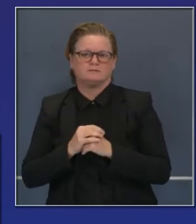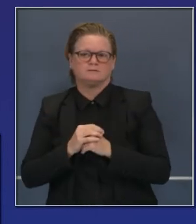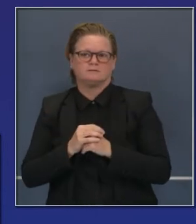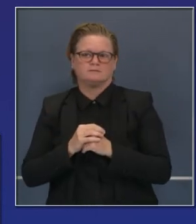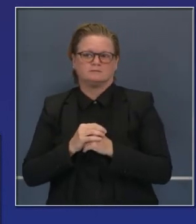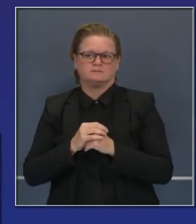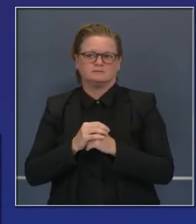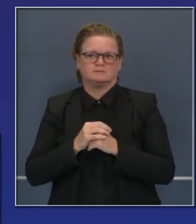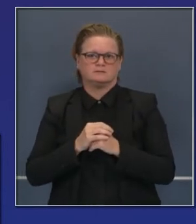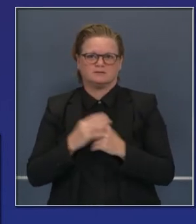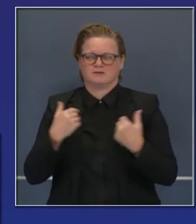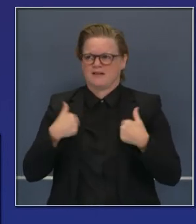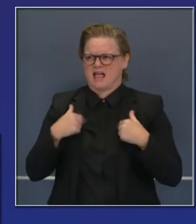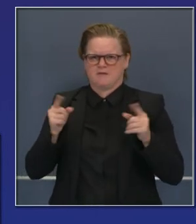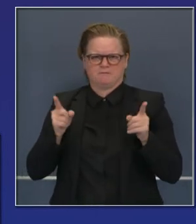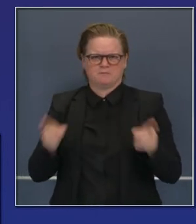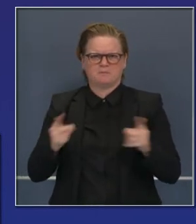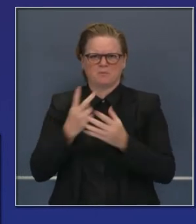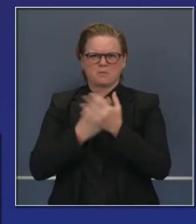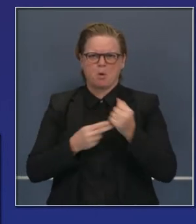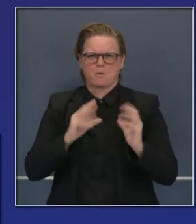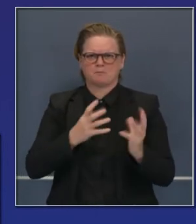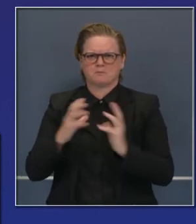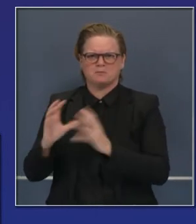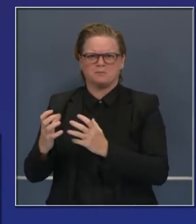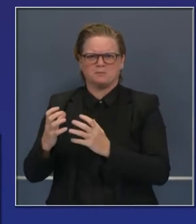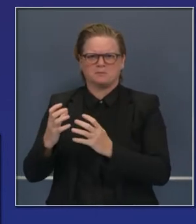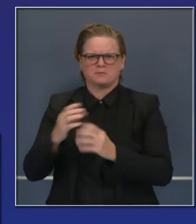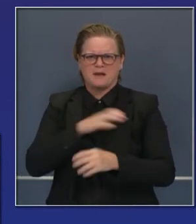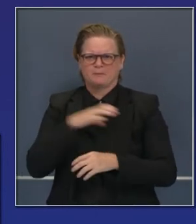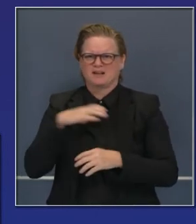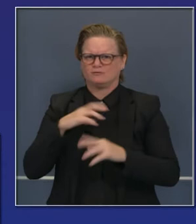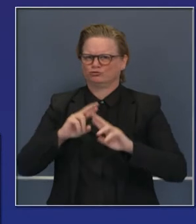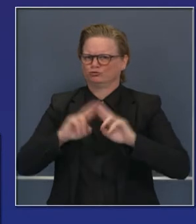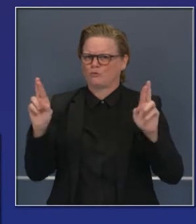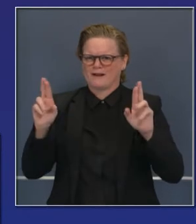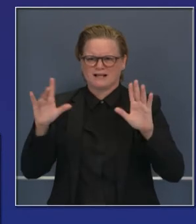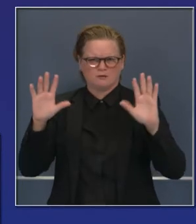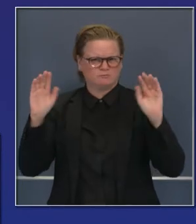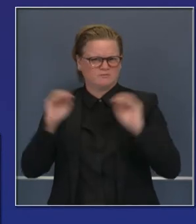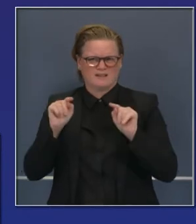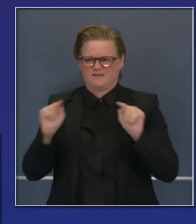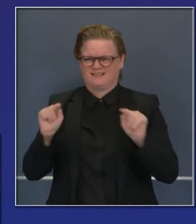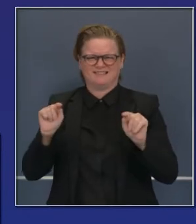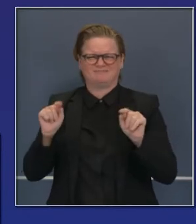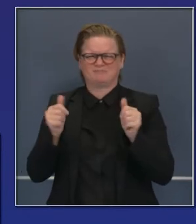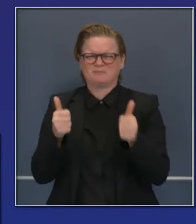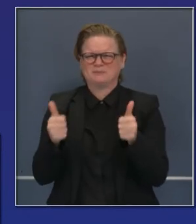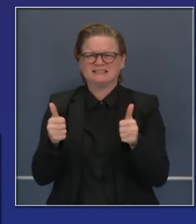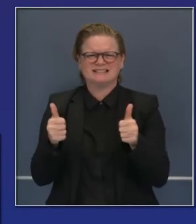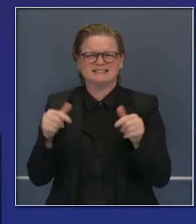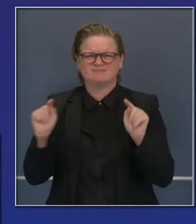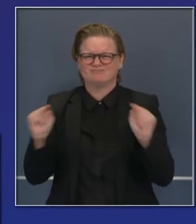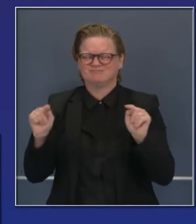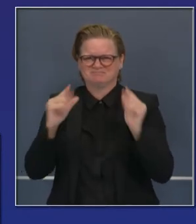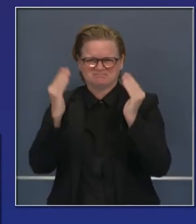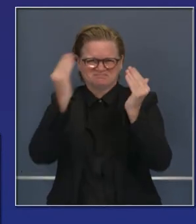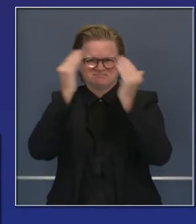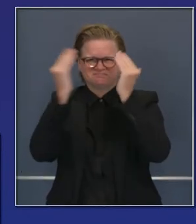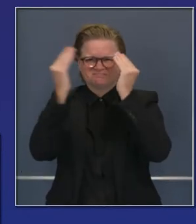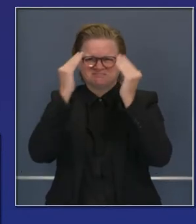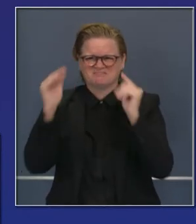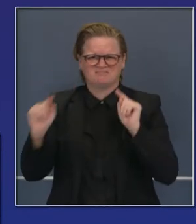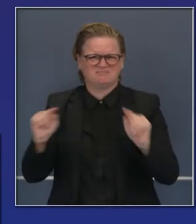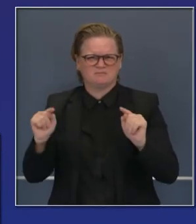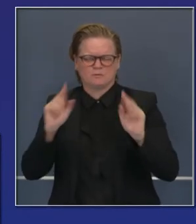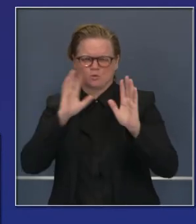consultorio comunitario. Así que con eso deben anticipar tenerlo. Y quiero instar a todo